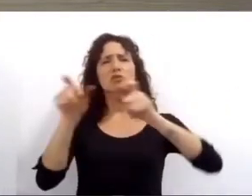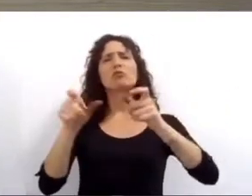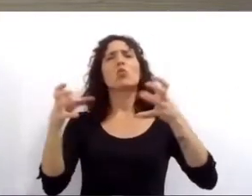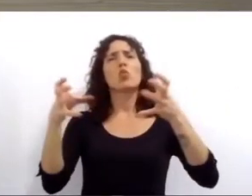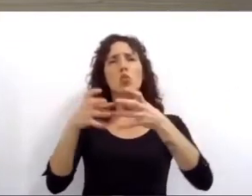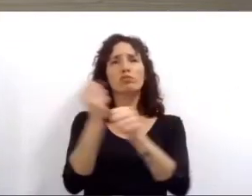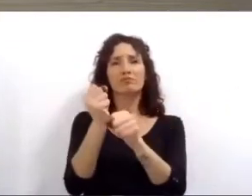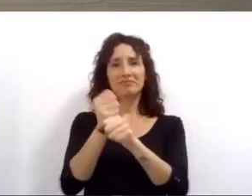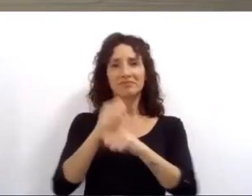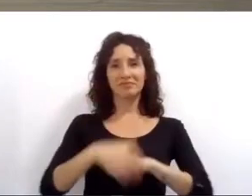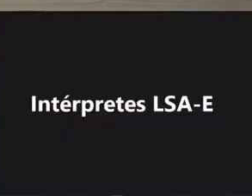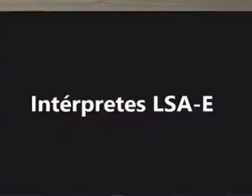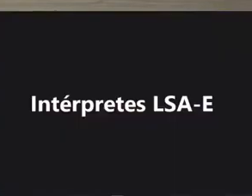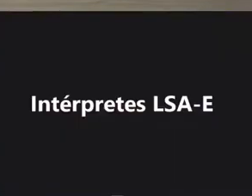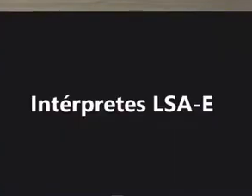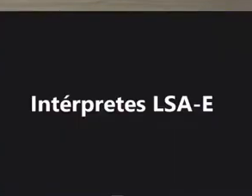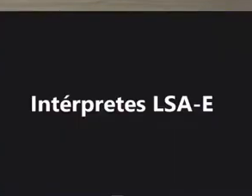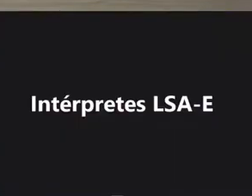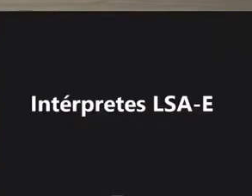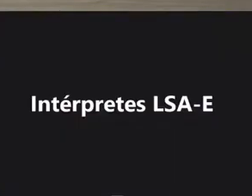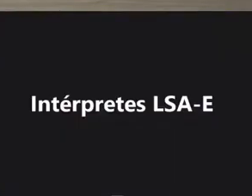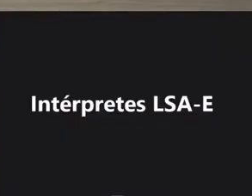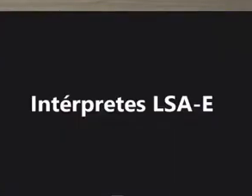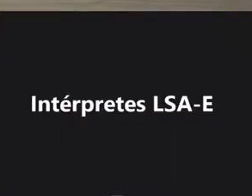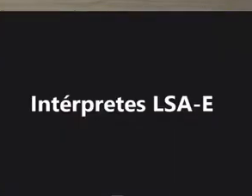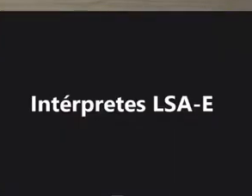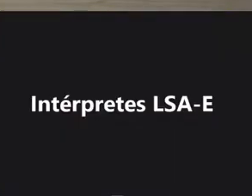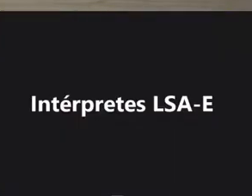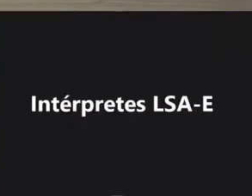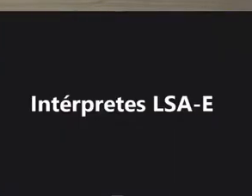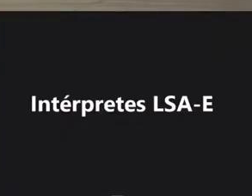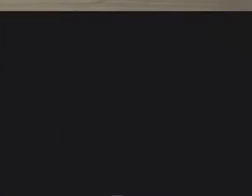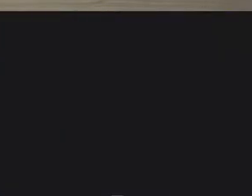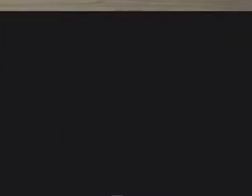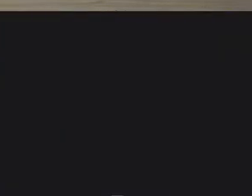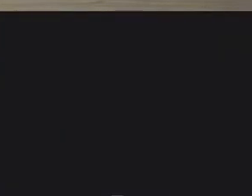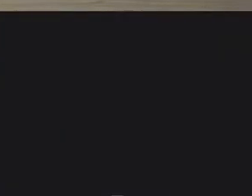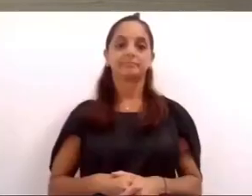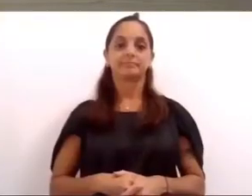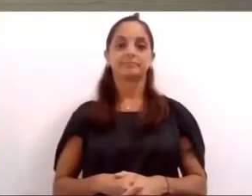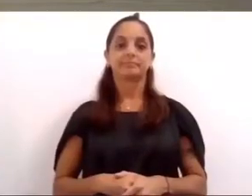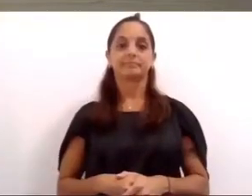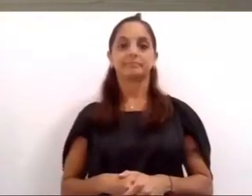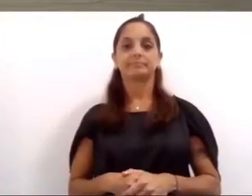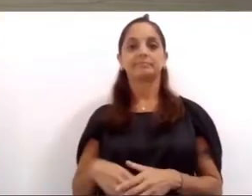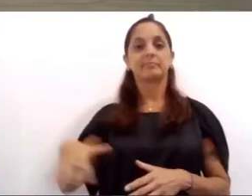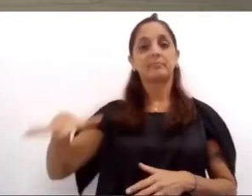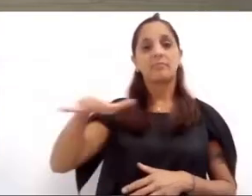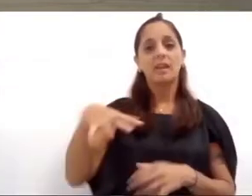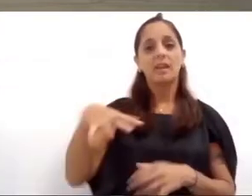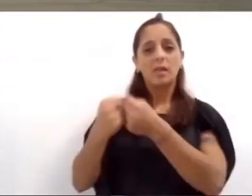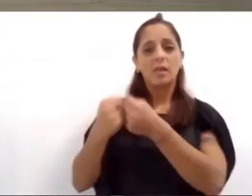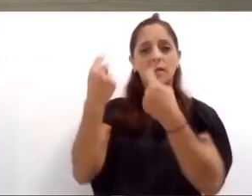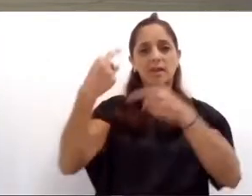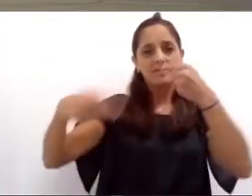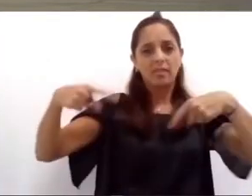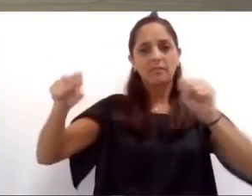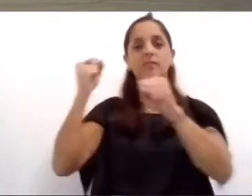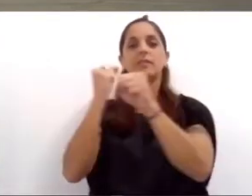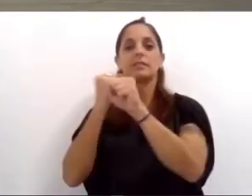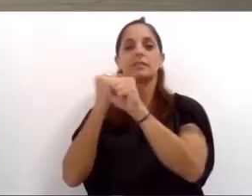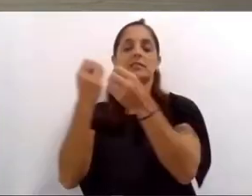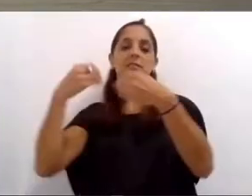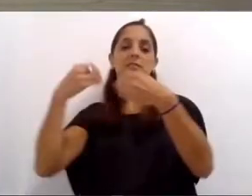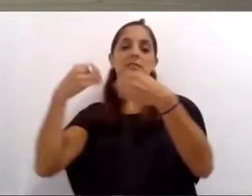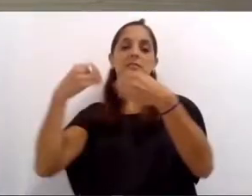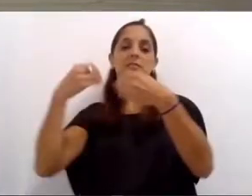barrio. Durante el próximo mes comenzaremos a trabajar en las primeras plazas de bolsillo. Valgorri y Boedo, Ruy Barbosa y